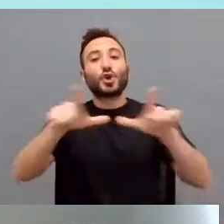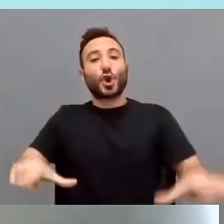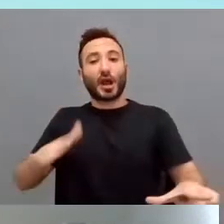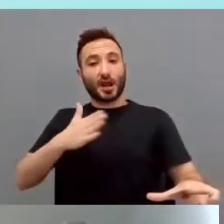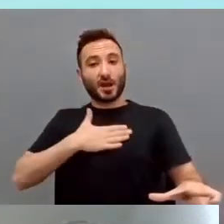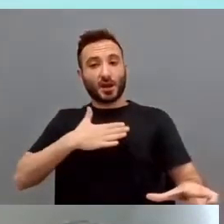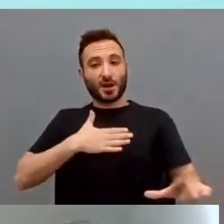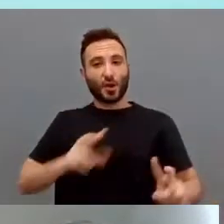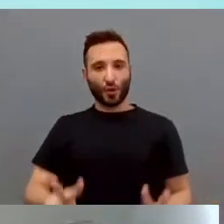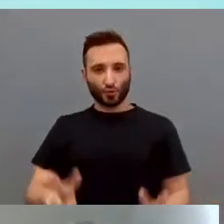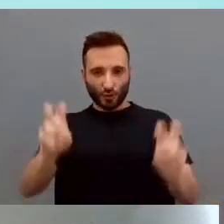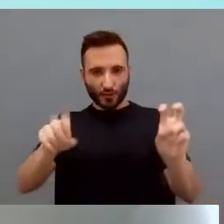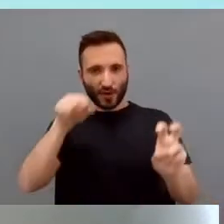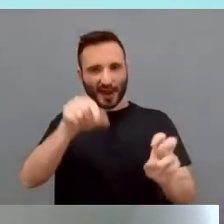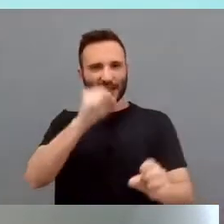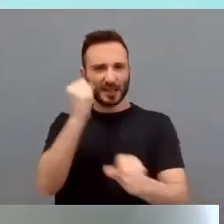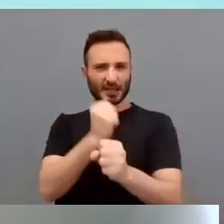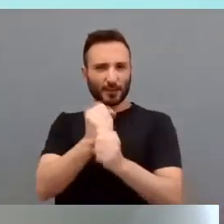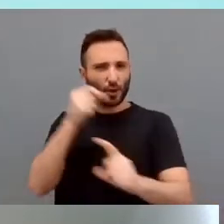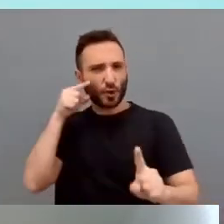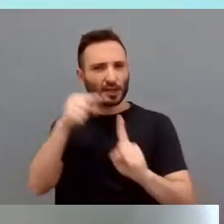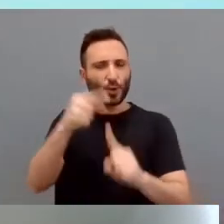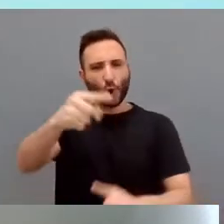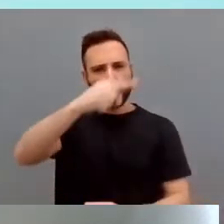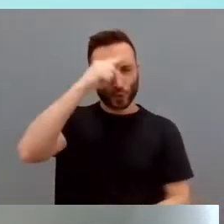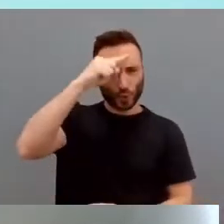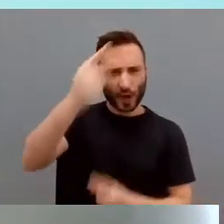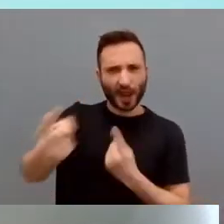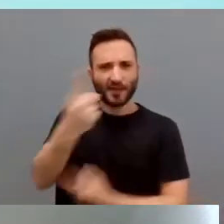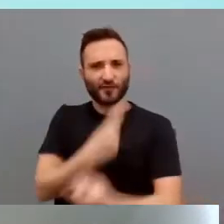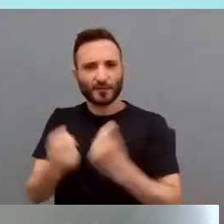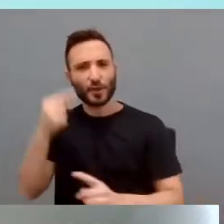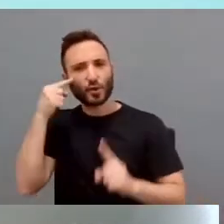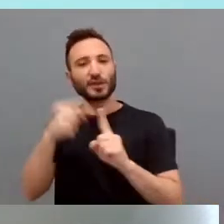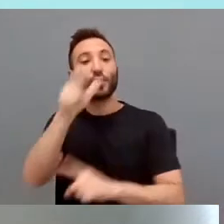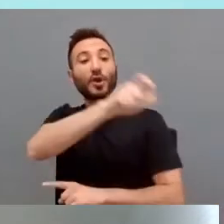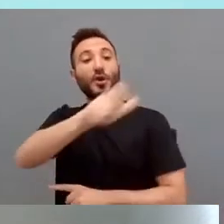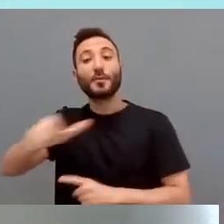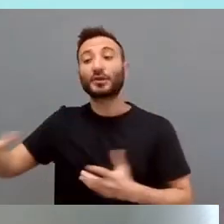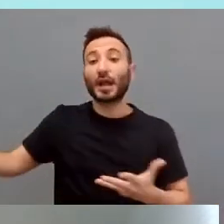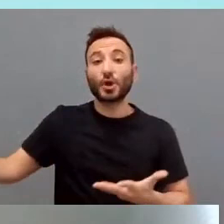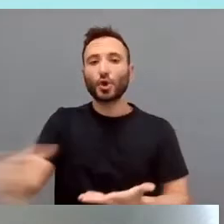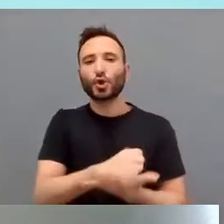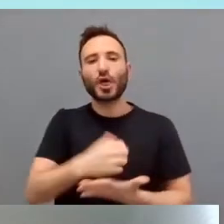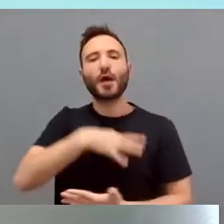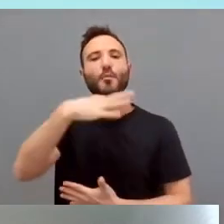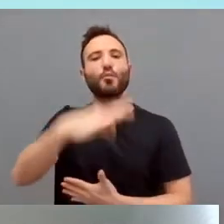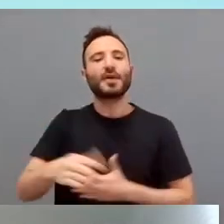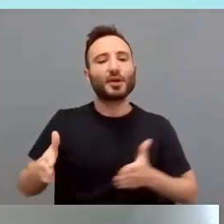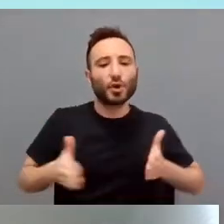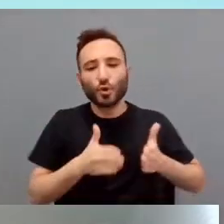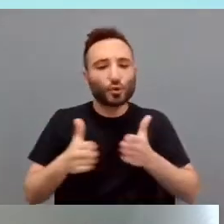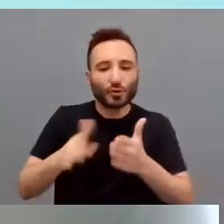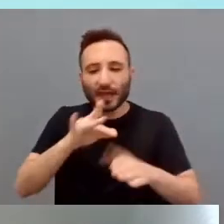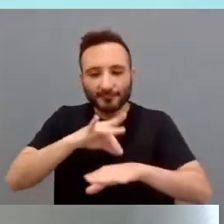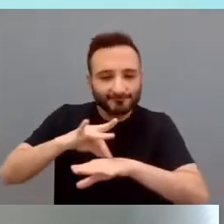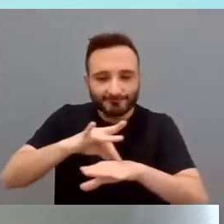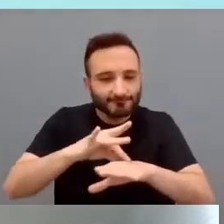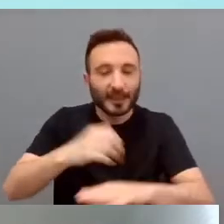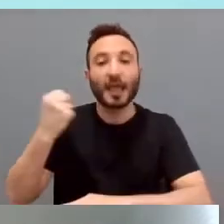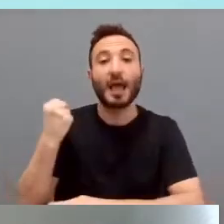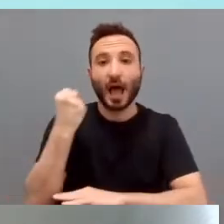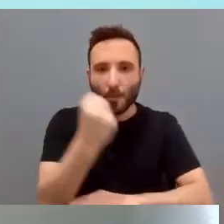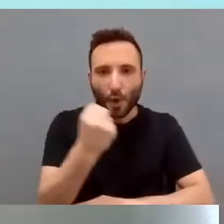estamos trabajando en ese Centro de Cultura y Formación para que todas las personas puedan encontrar su camino y su ruta con los